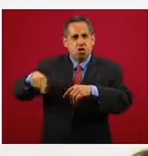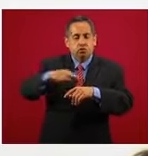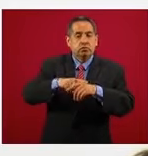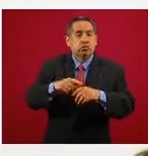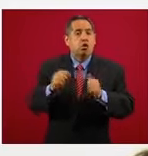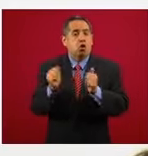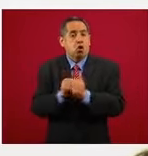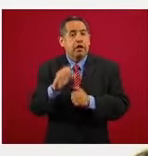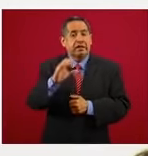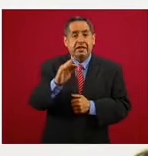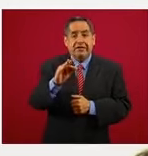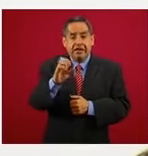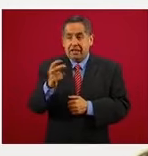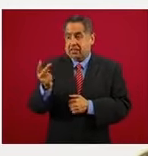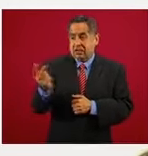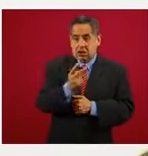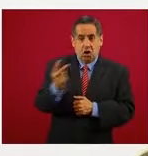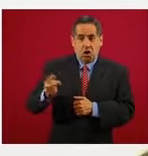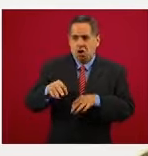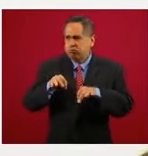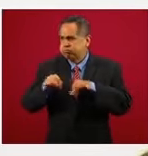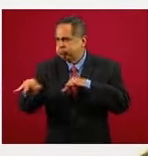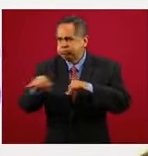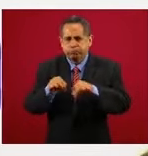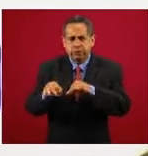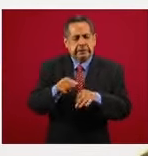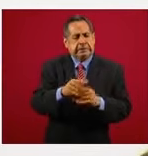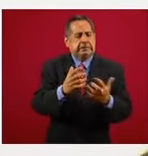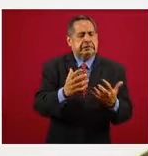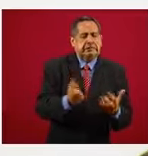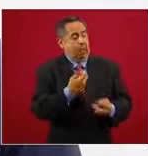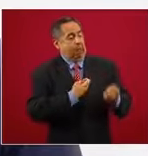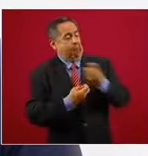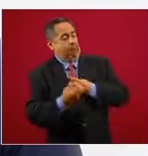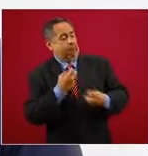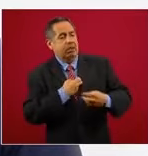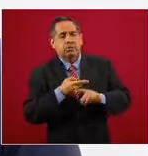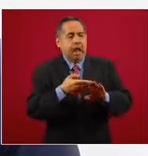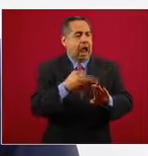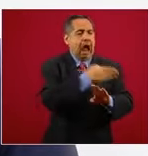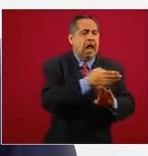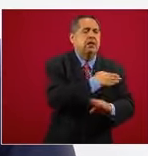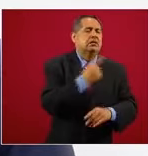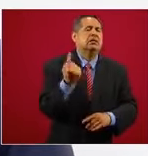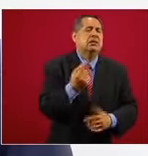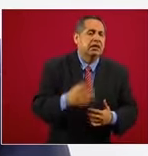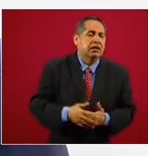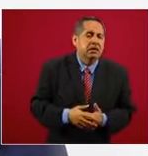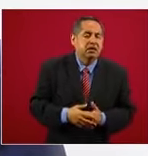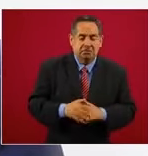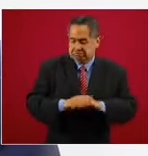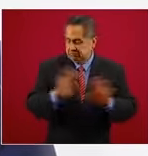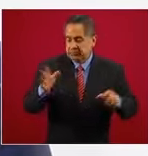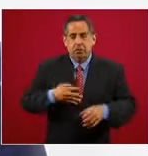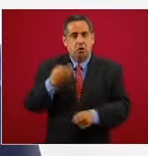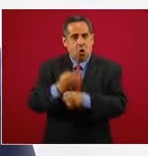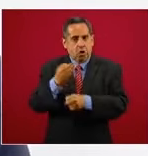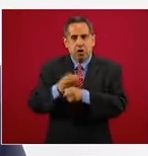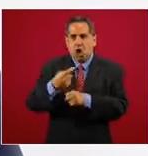estamos rescatando a estas empresas públicas, que estamos aplicando el programa de